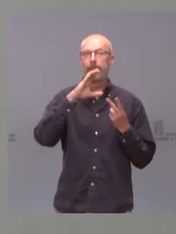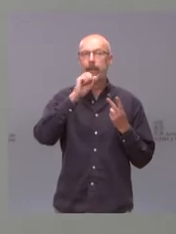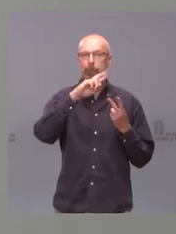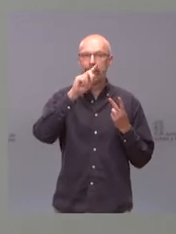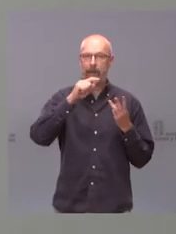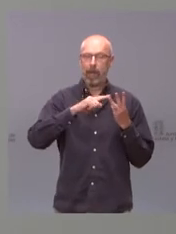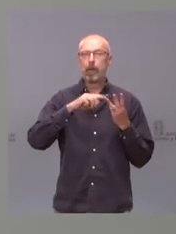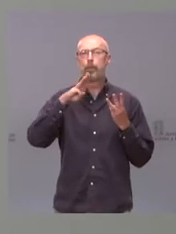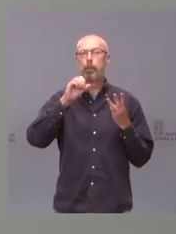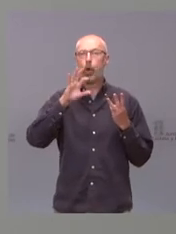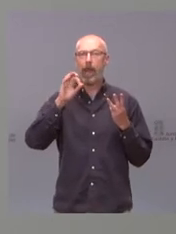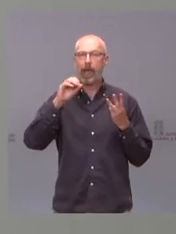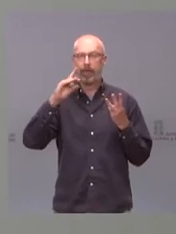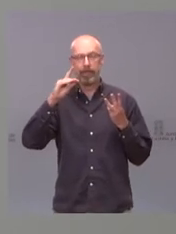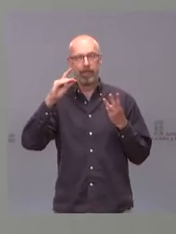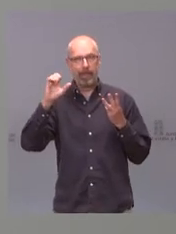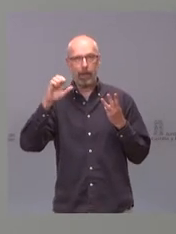el cribado poblacional,